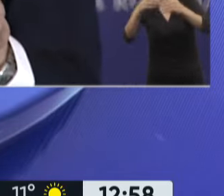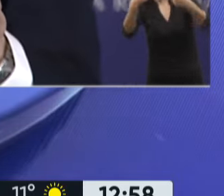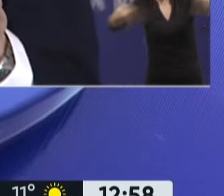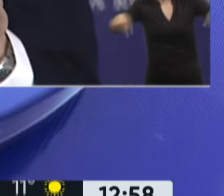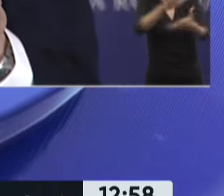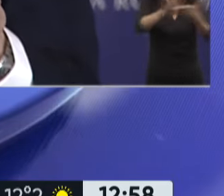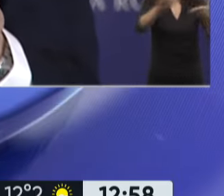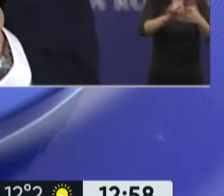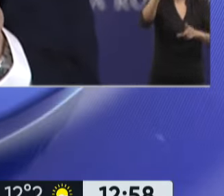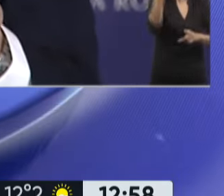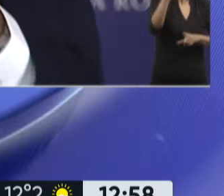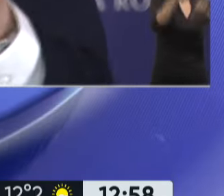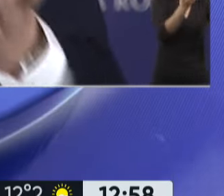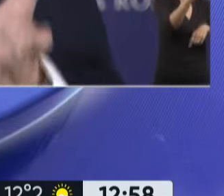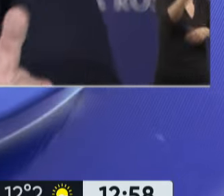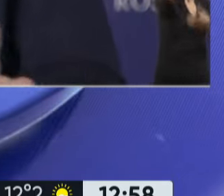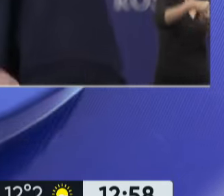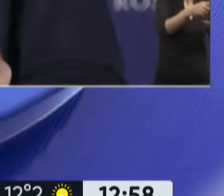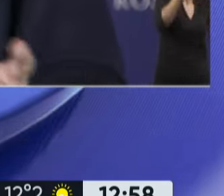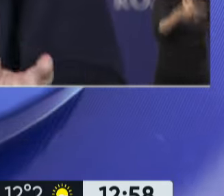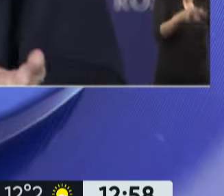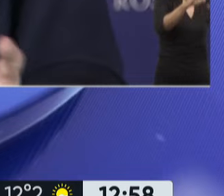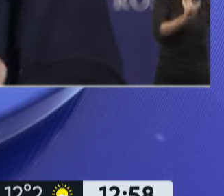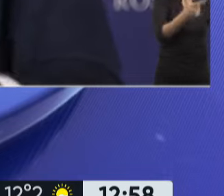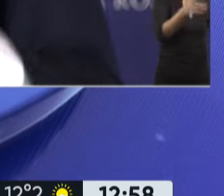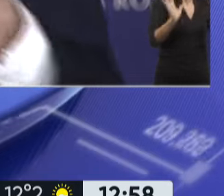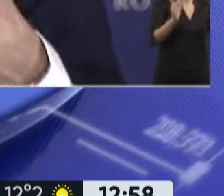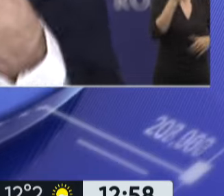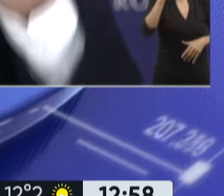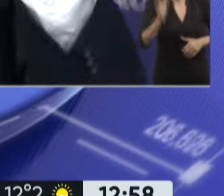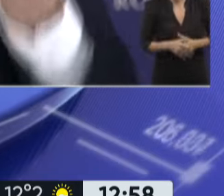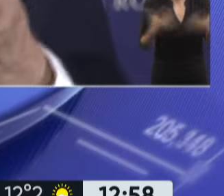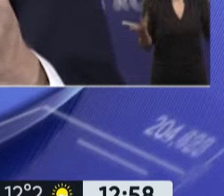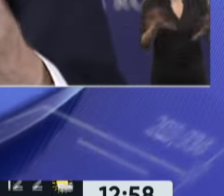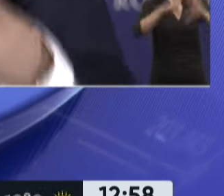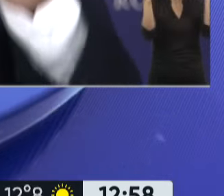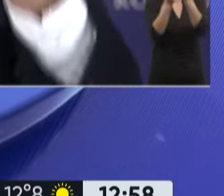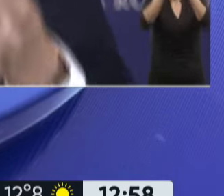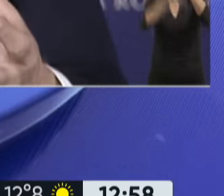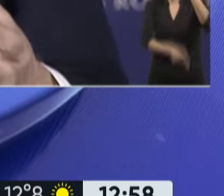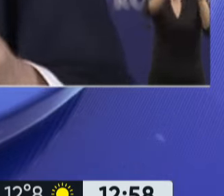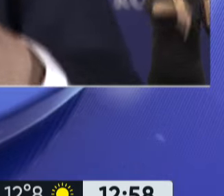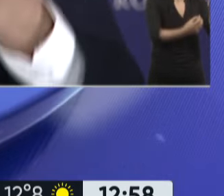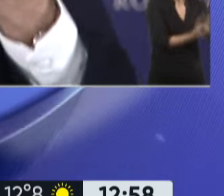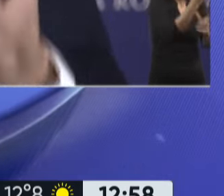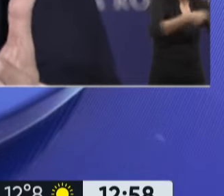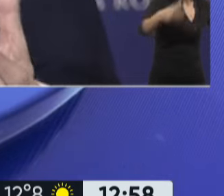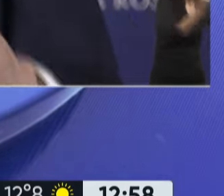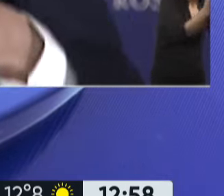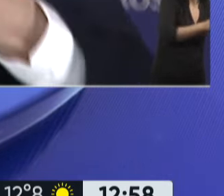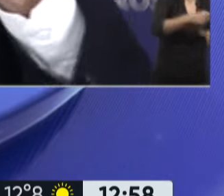juegan en la primera A que no tienen luz, por ejemplo. Entonces, ¿qué crea? Crea trabajo, empleados,